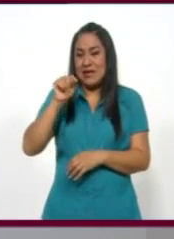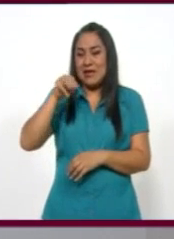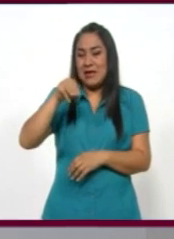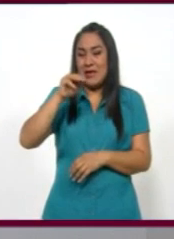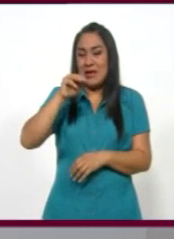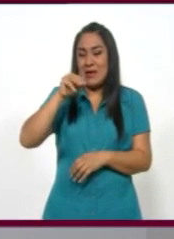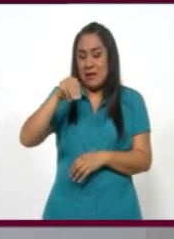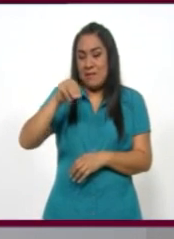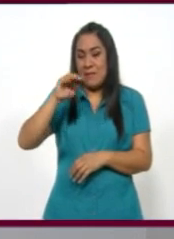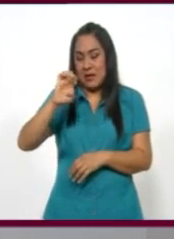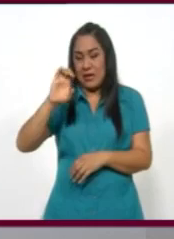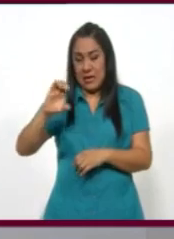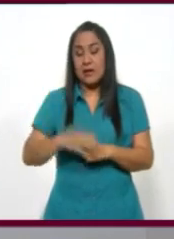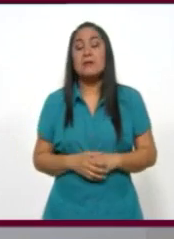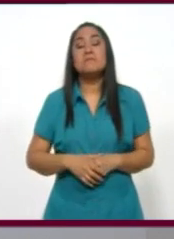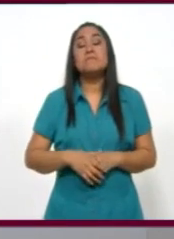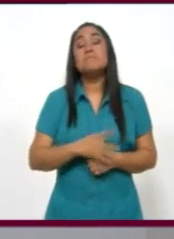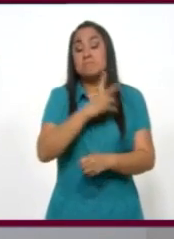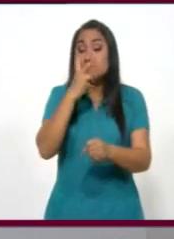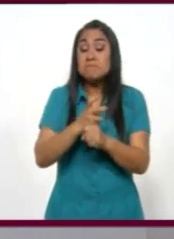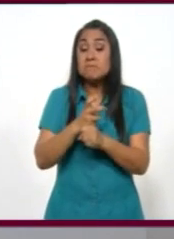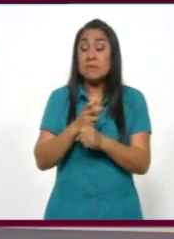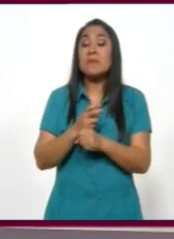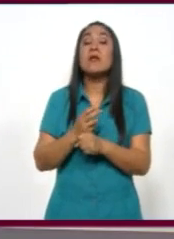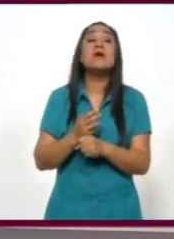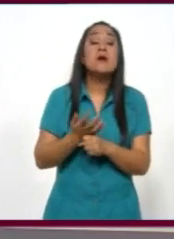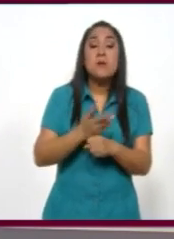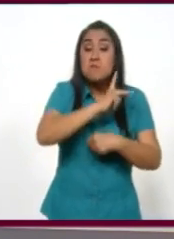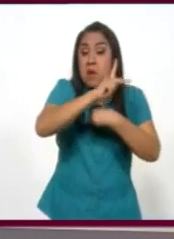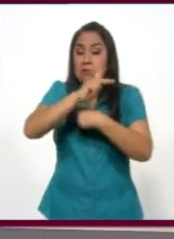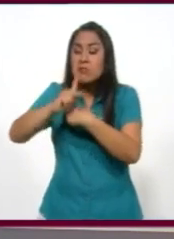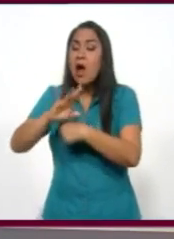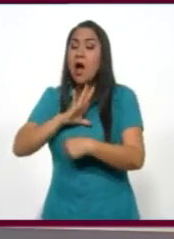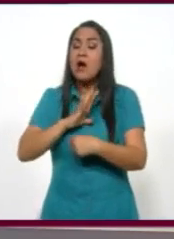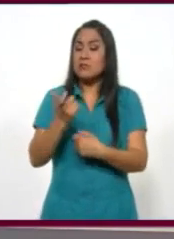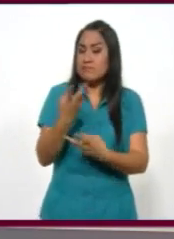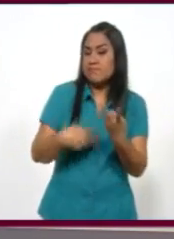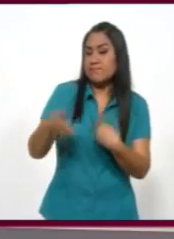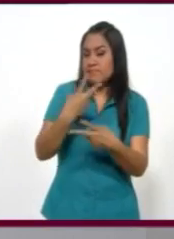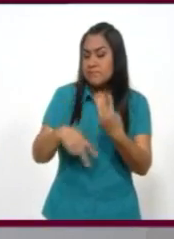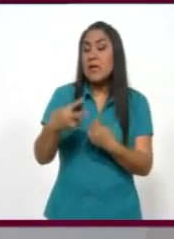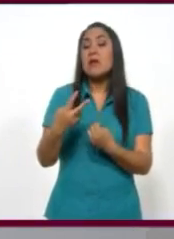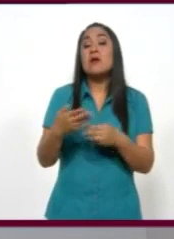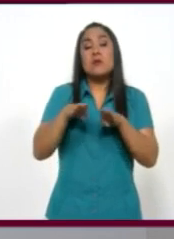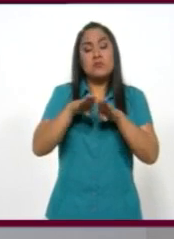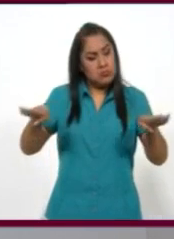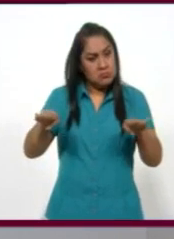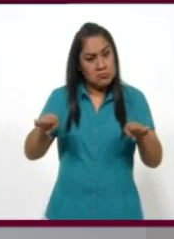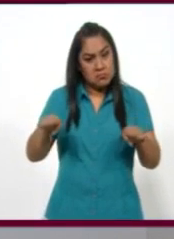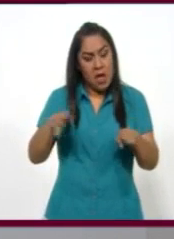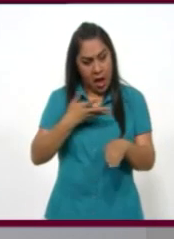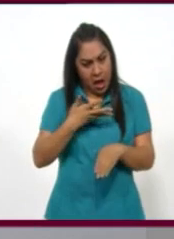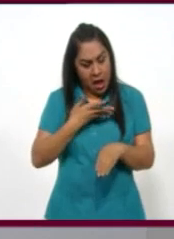muy importante. Segundo, que son los países que tienen el mayor ingreso, la menor desigualdad y